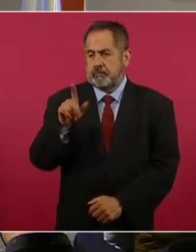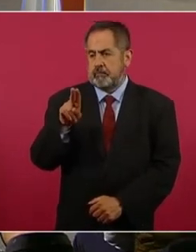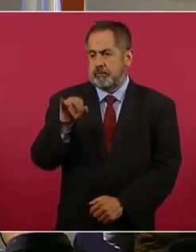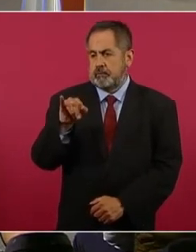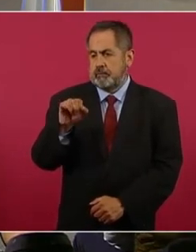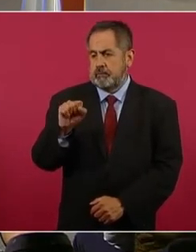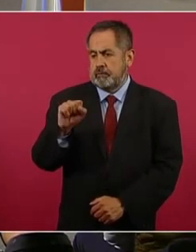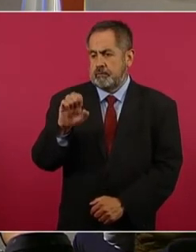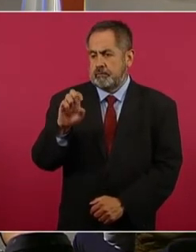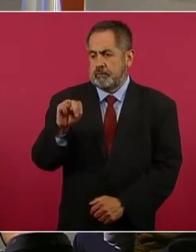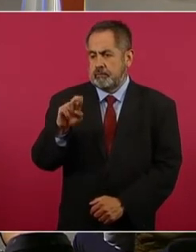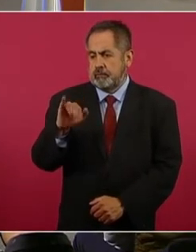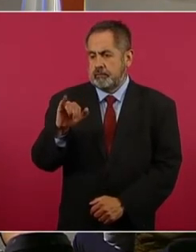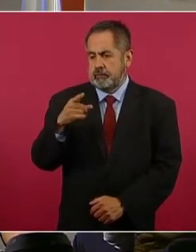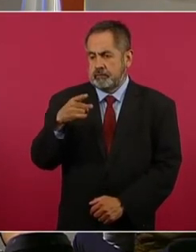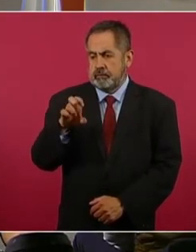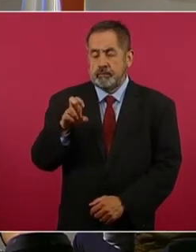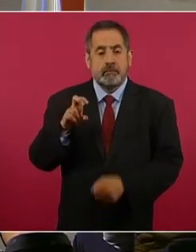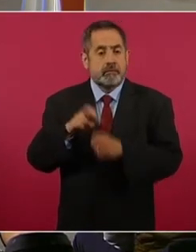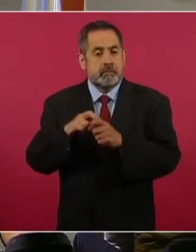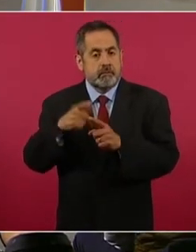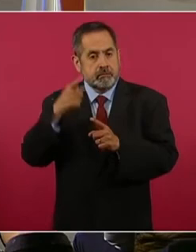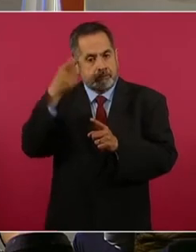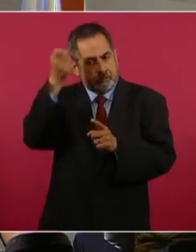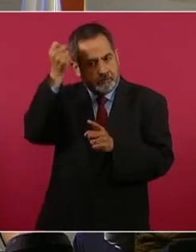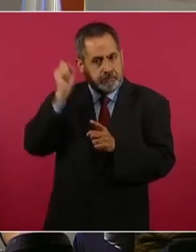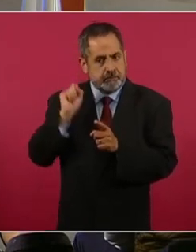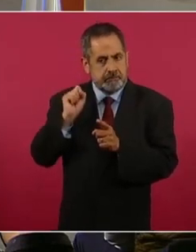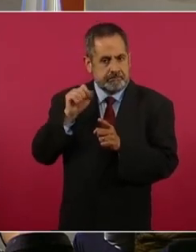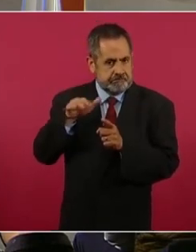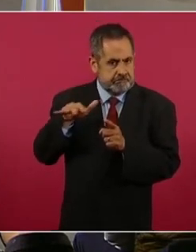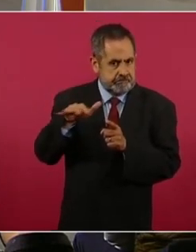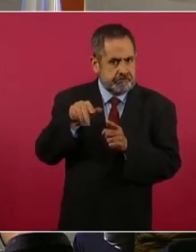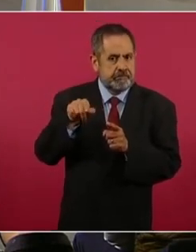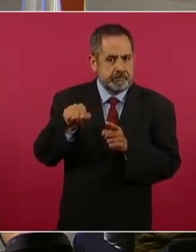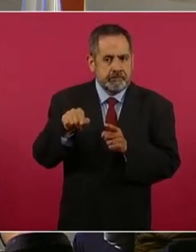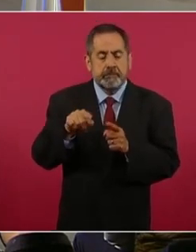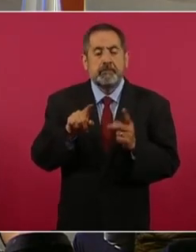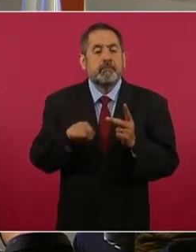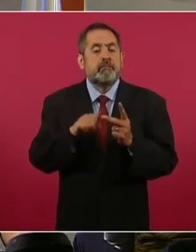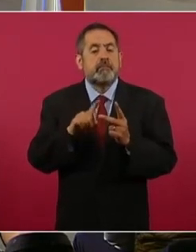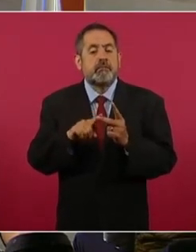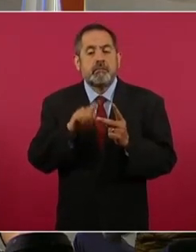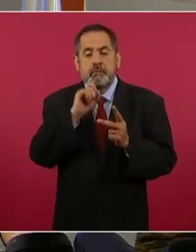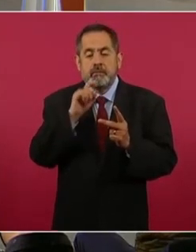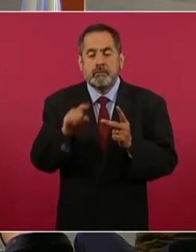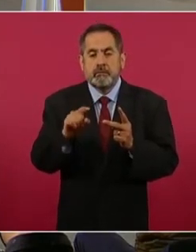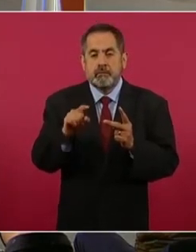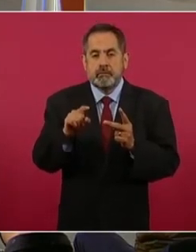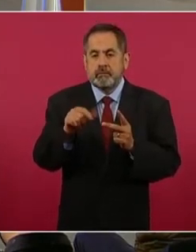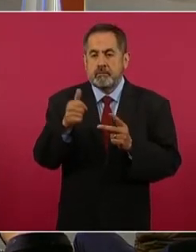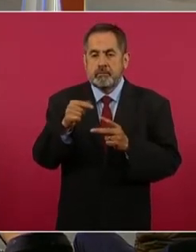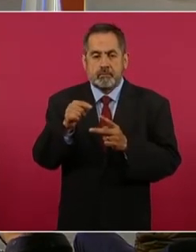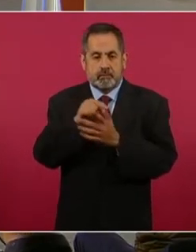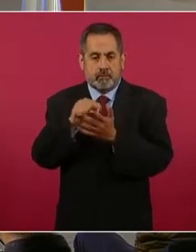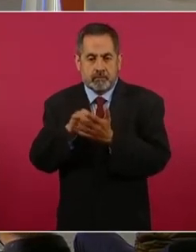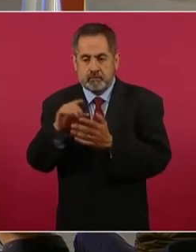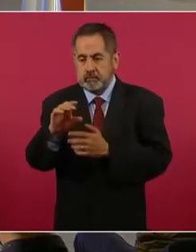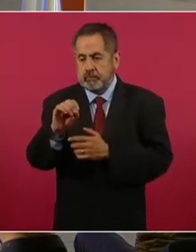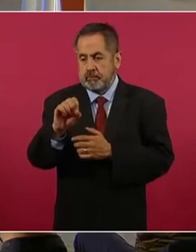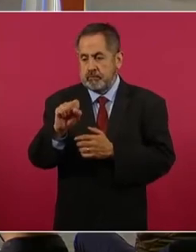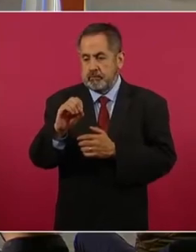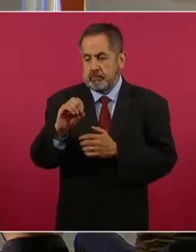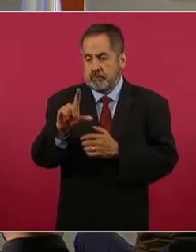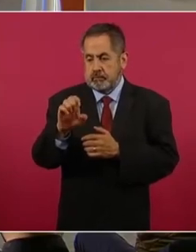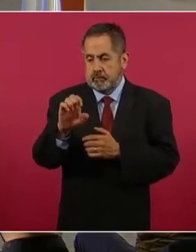Ramírez Ramos en Culiacán, Sinaloa. Y en el caso de Cozoleacá, que hay tres órdenes pendientes de